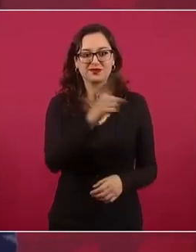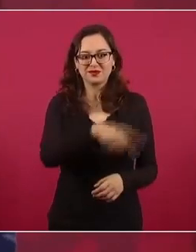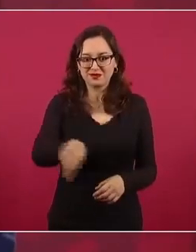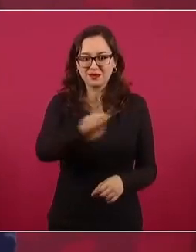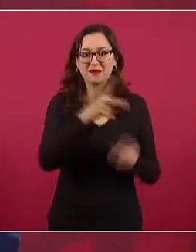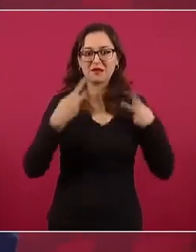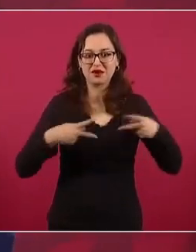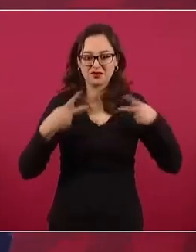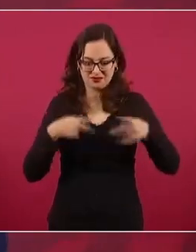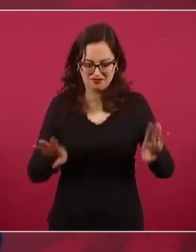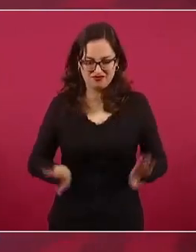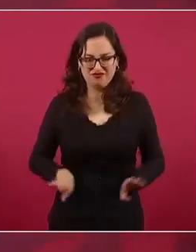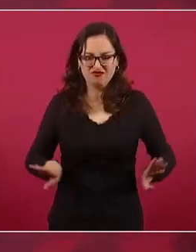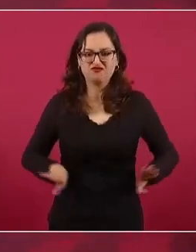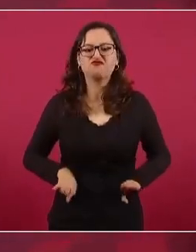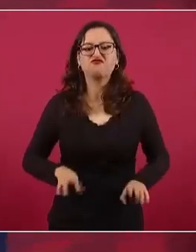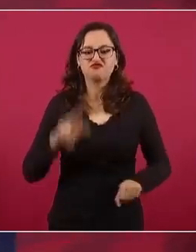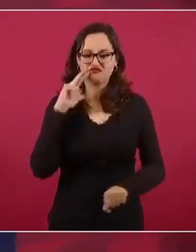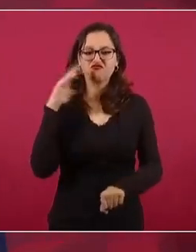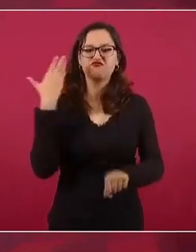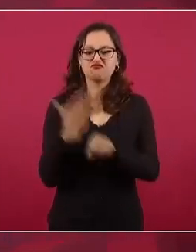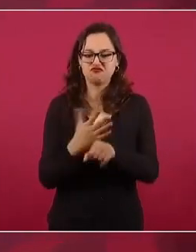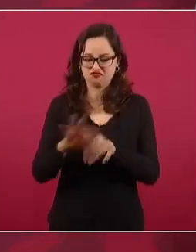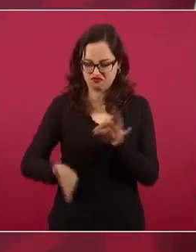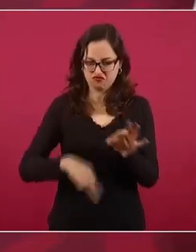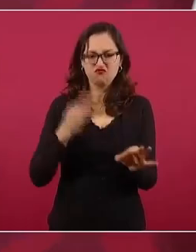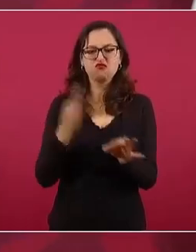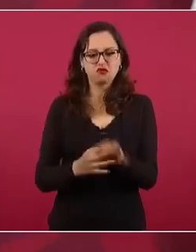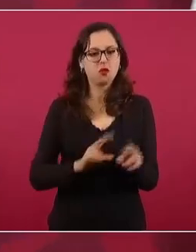ciudadanas de estar ahí